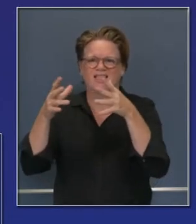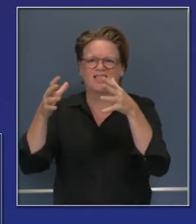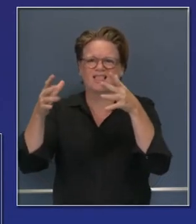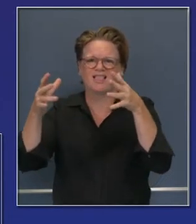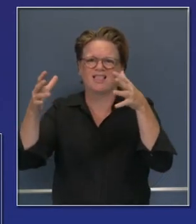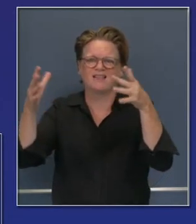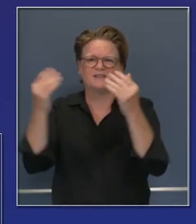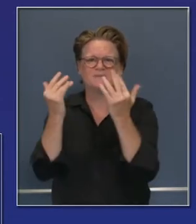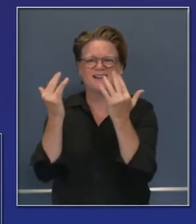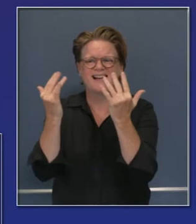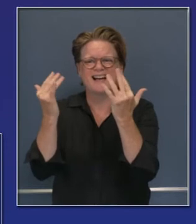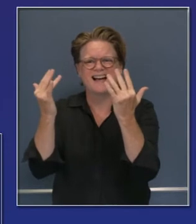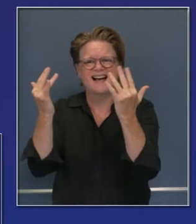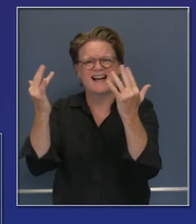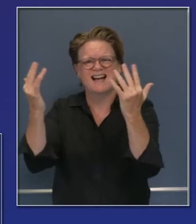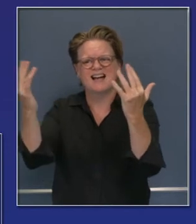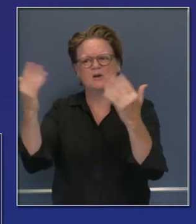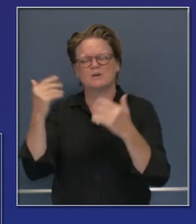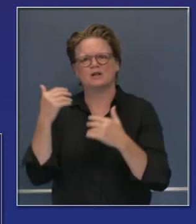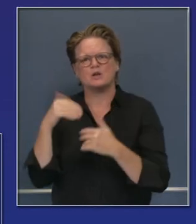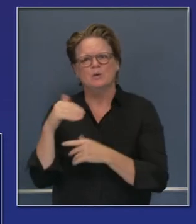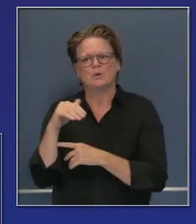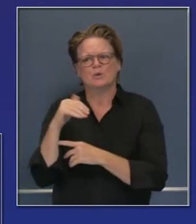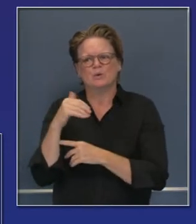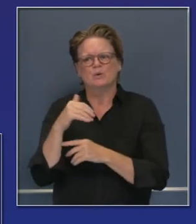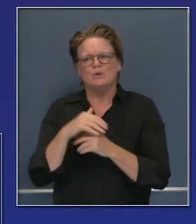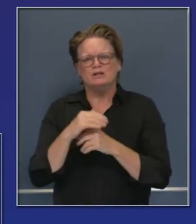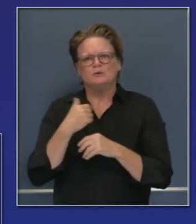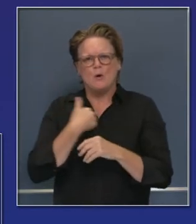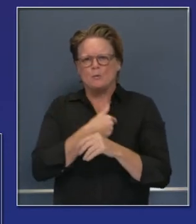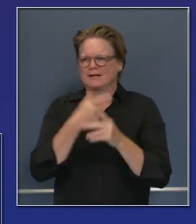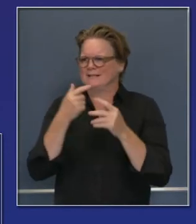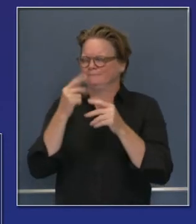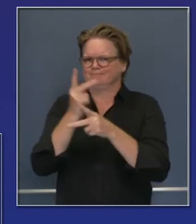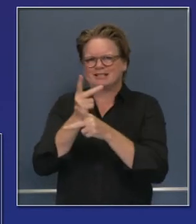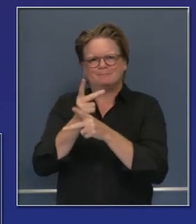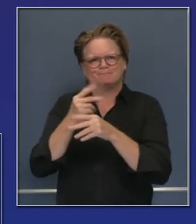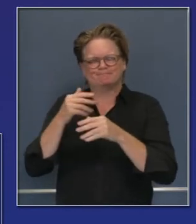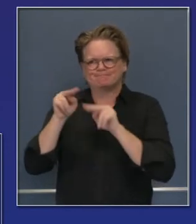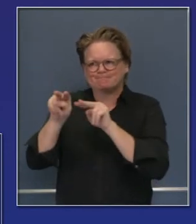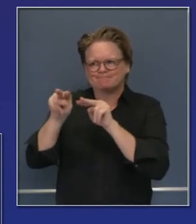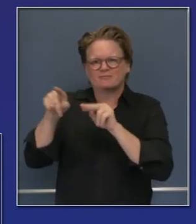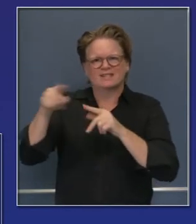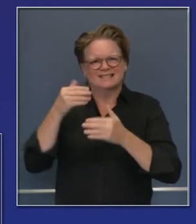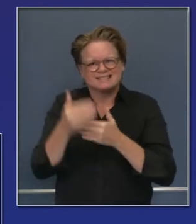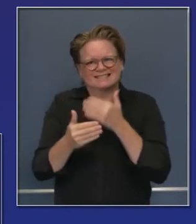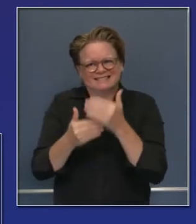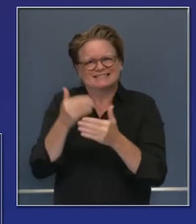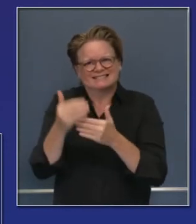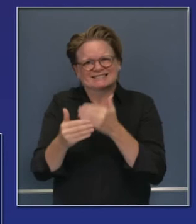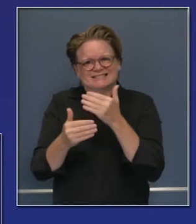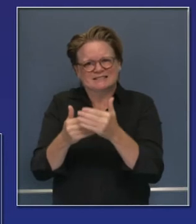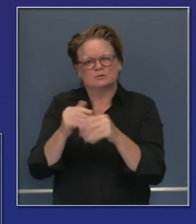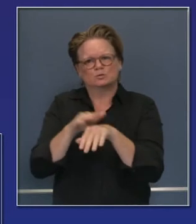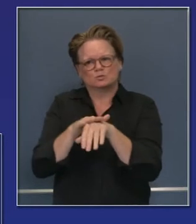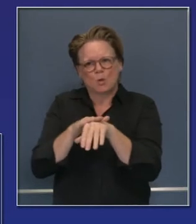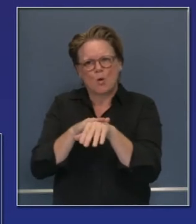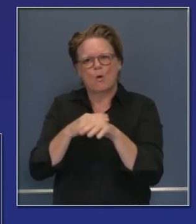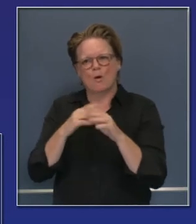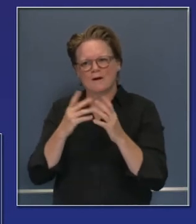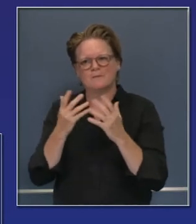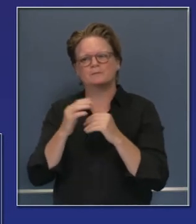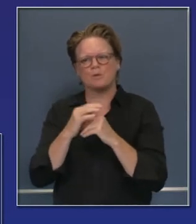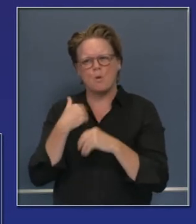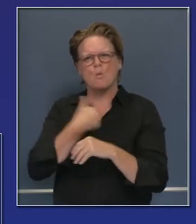difícil. Hemos traído recursos nuevos que otras cuadrillas de bomberos y estamos tratando de